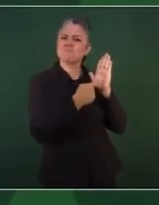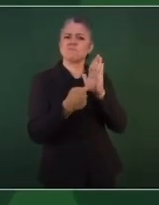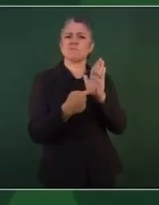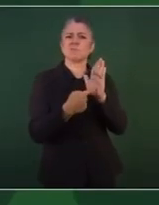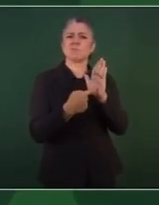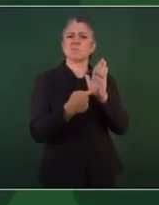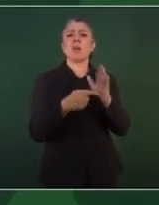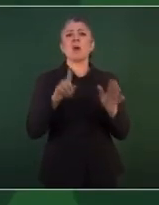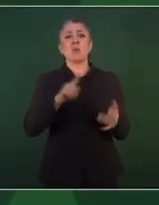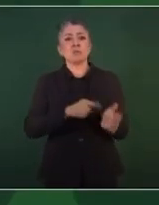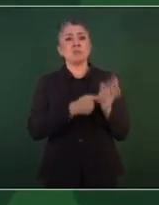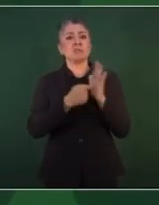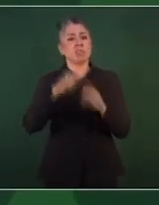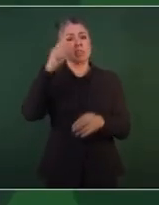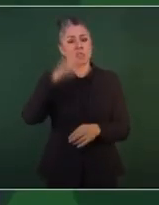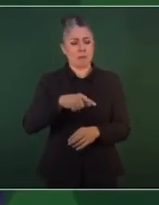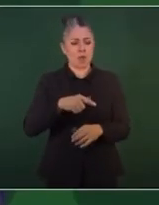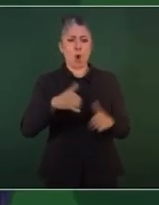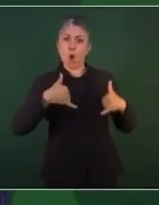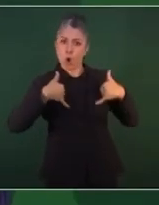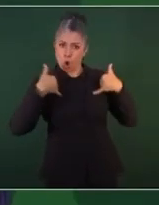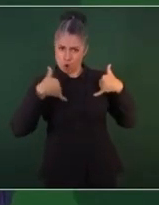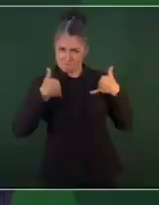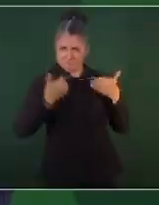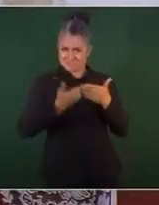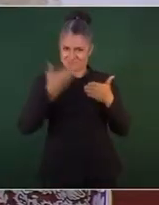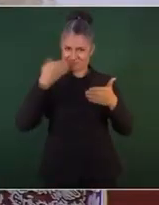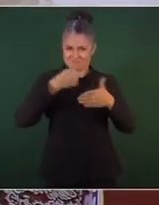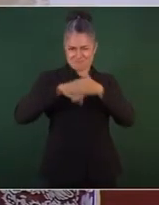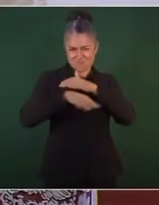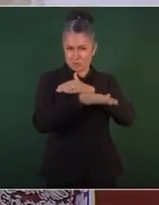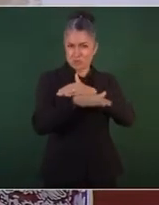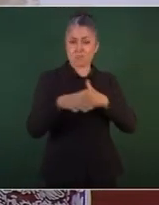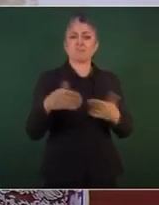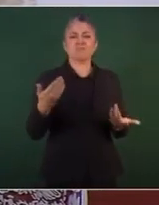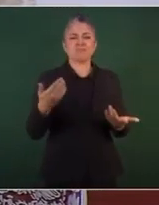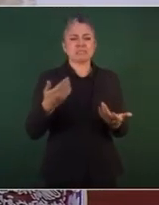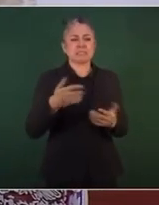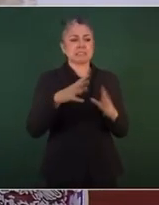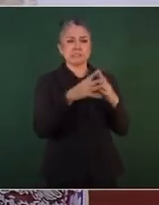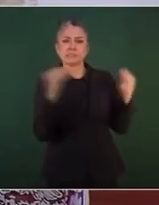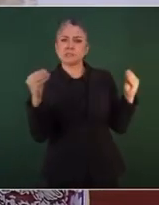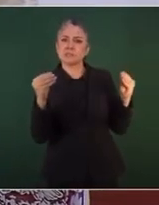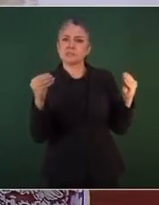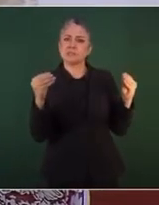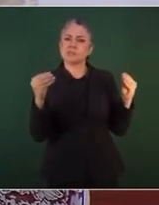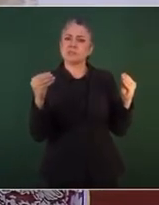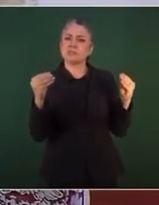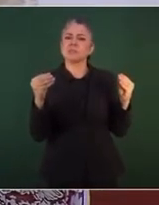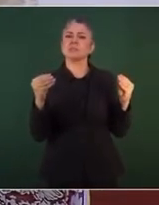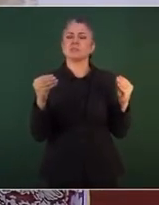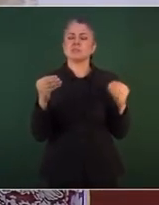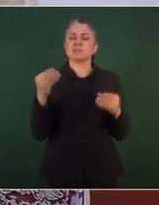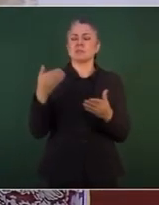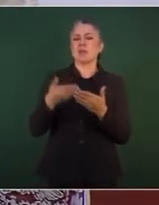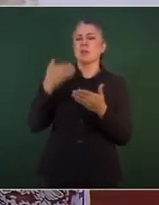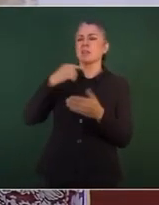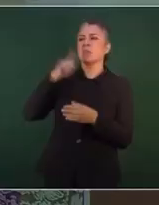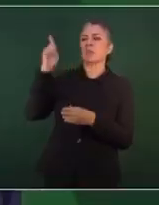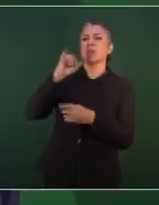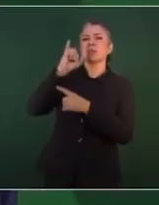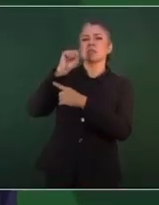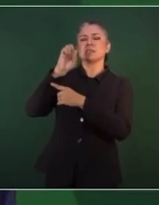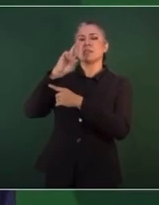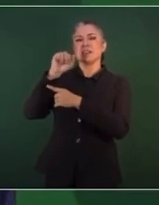lamentable de la desaparición de los jóvenes. Entonces, acabo de recibir una carta del primer ministro de Israel